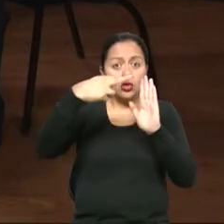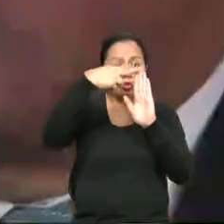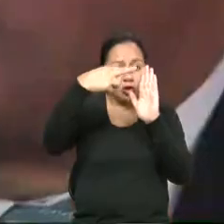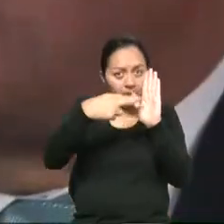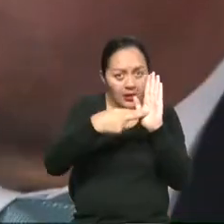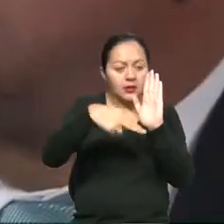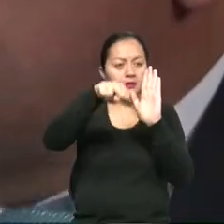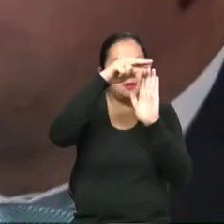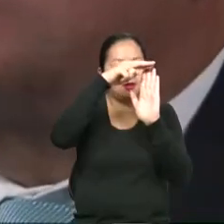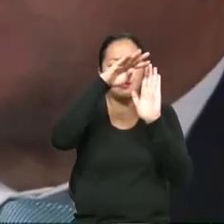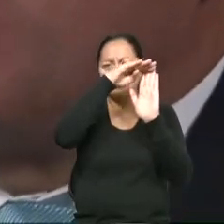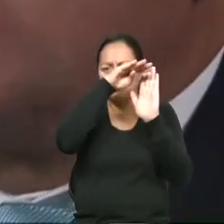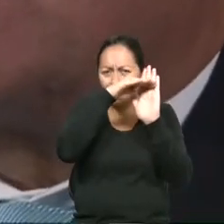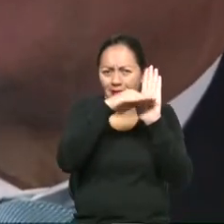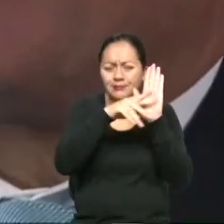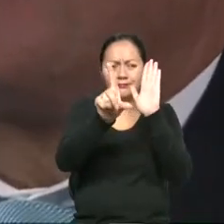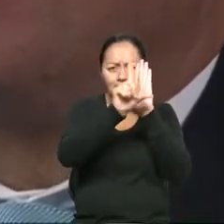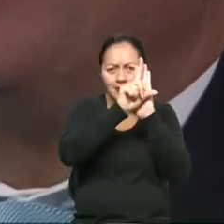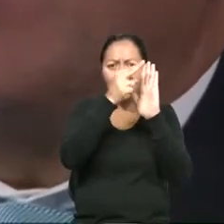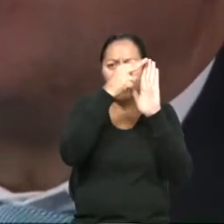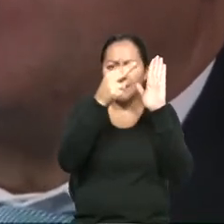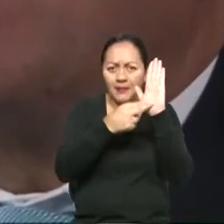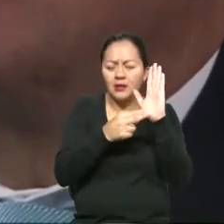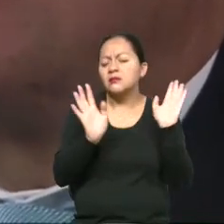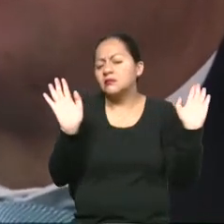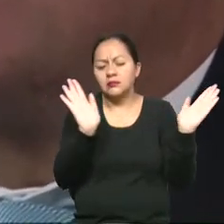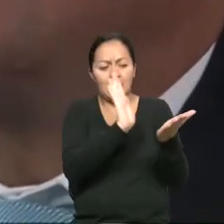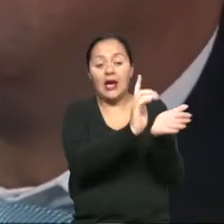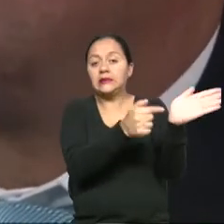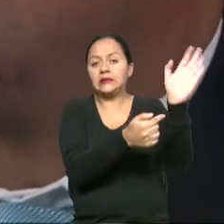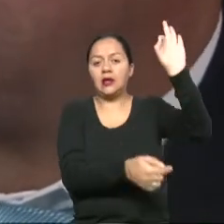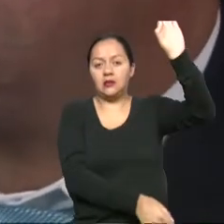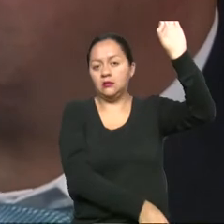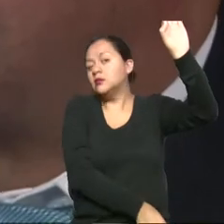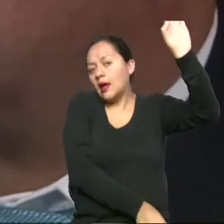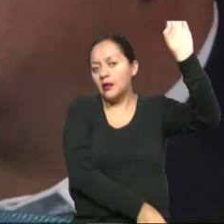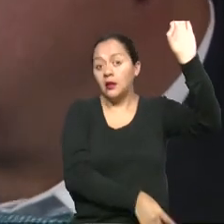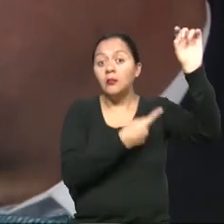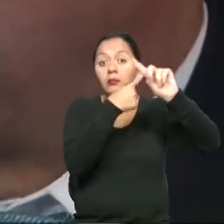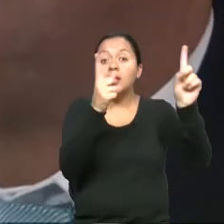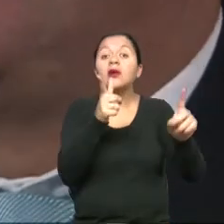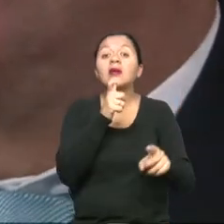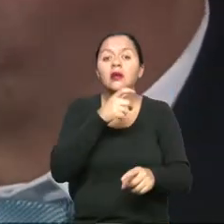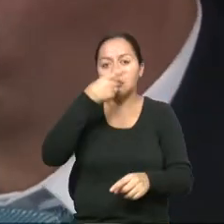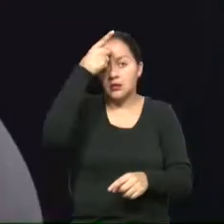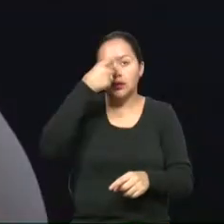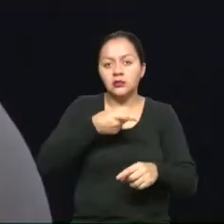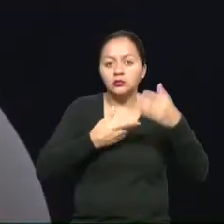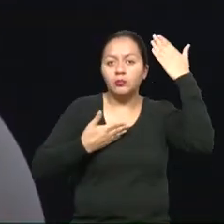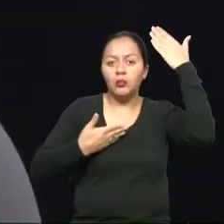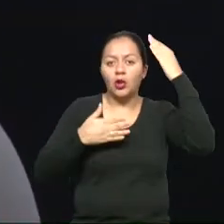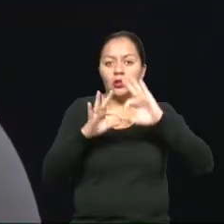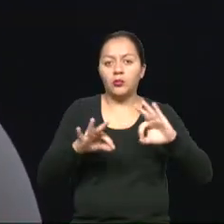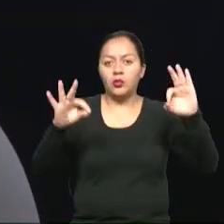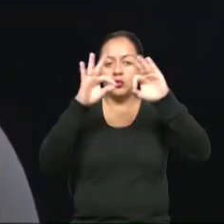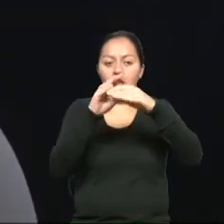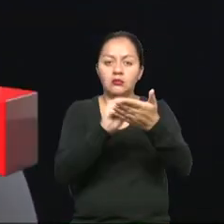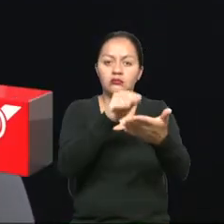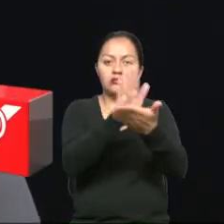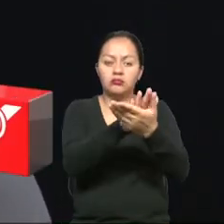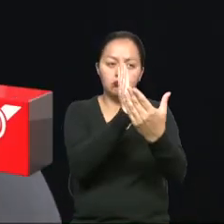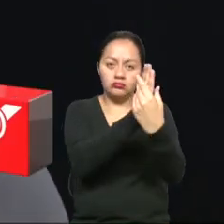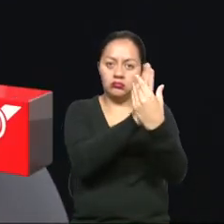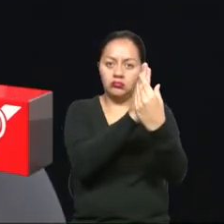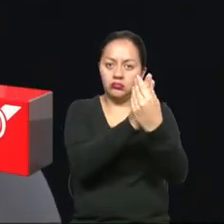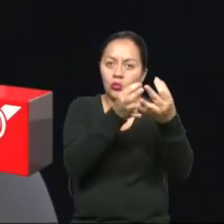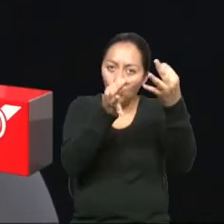voluntaria, los únicos que le pueden transformar en obligatoria son los entes de control y también decisión política. Qué importante resaltar entonces